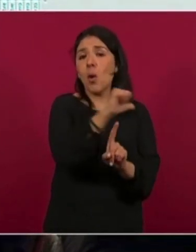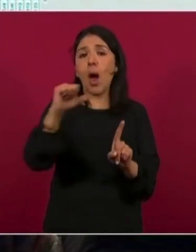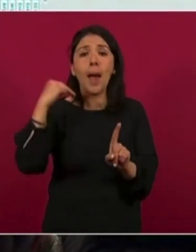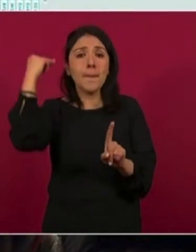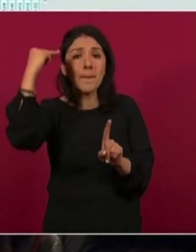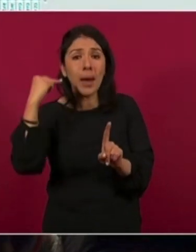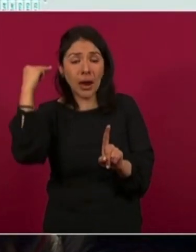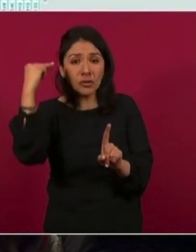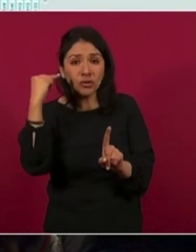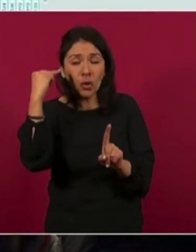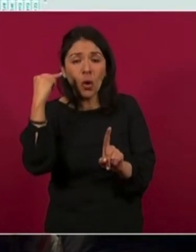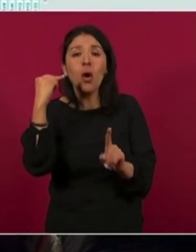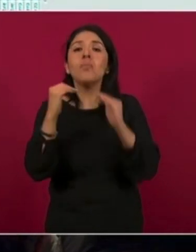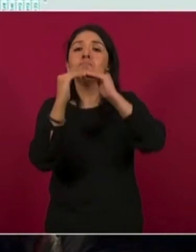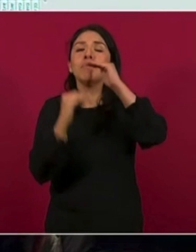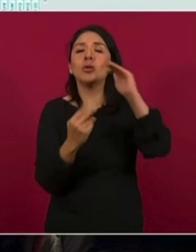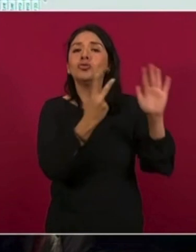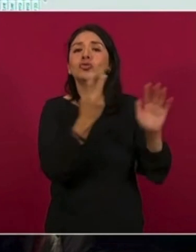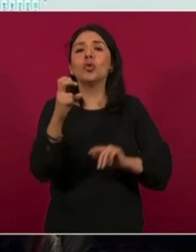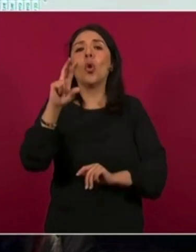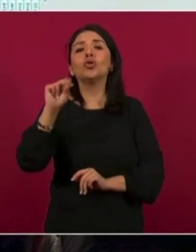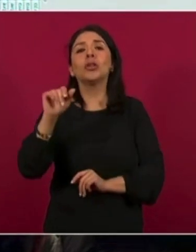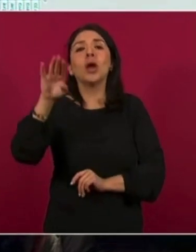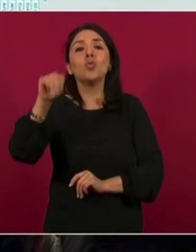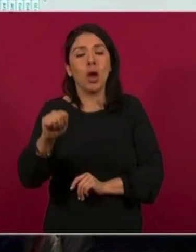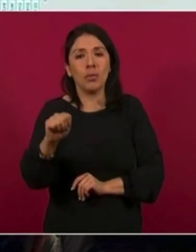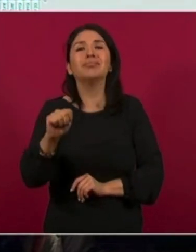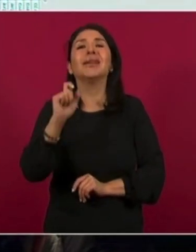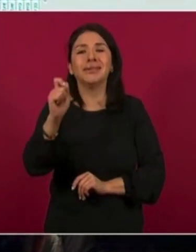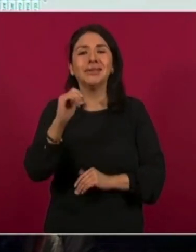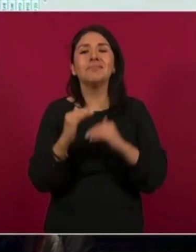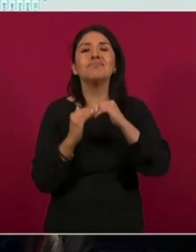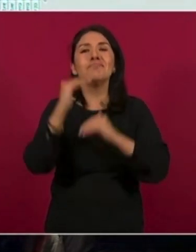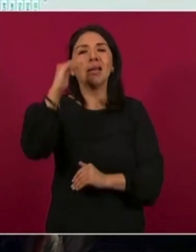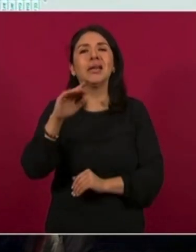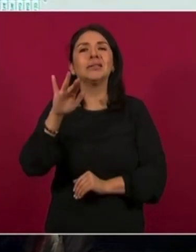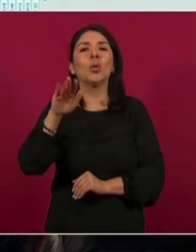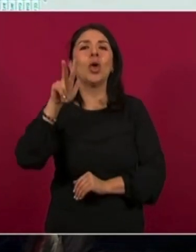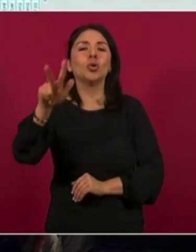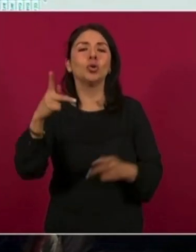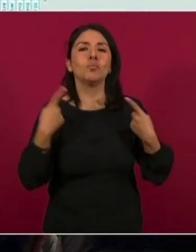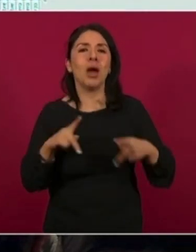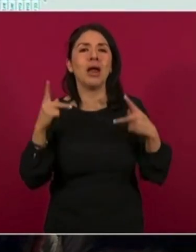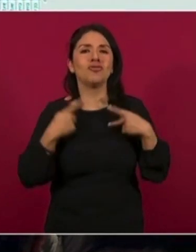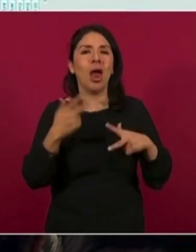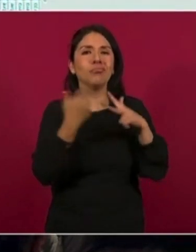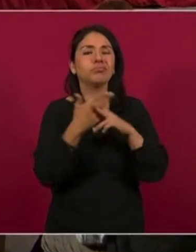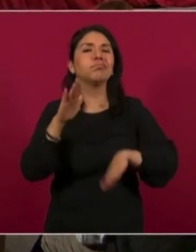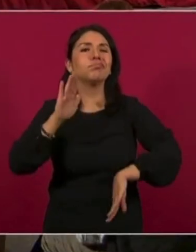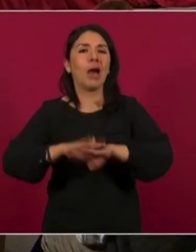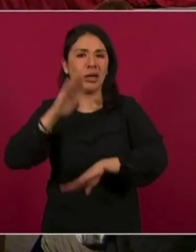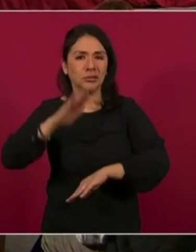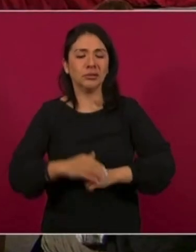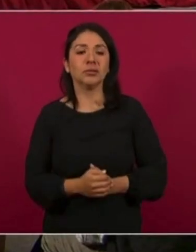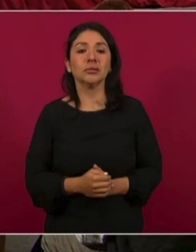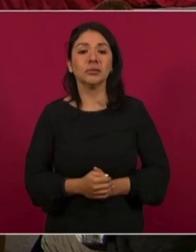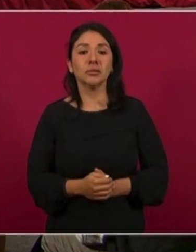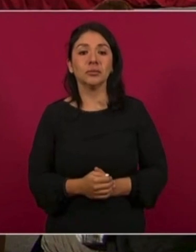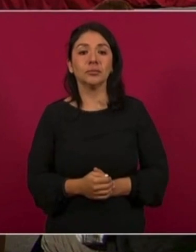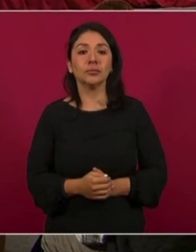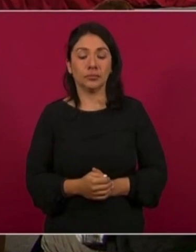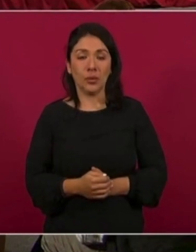a 289, es decir, 58 homicidios más. En el caso